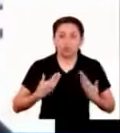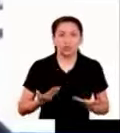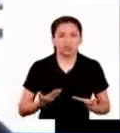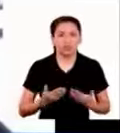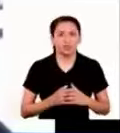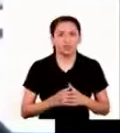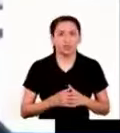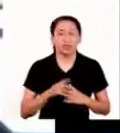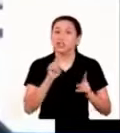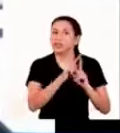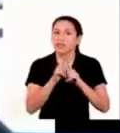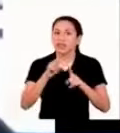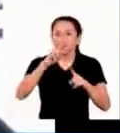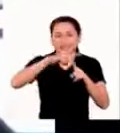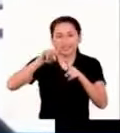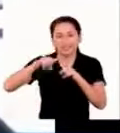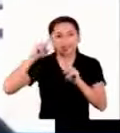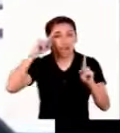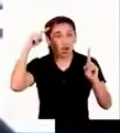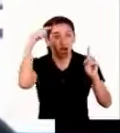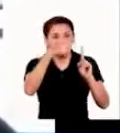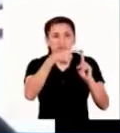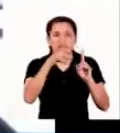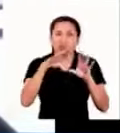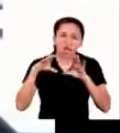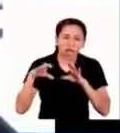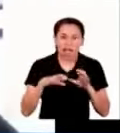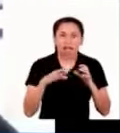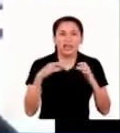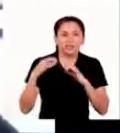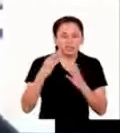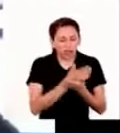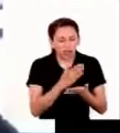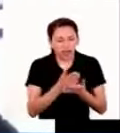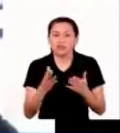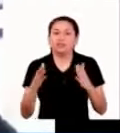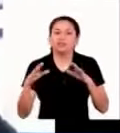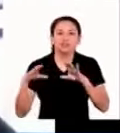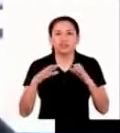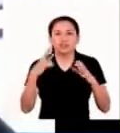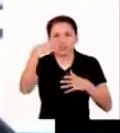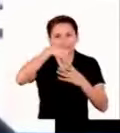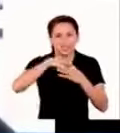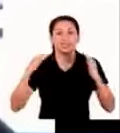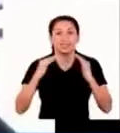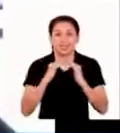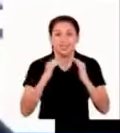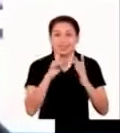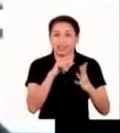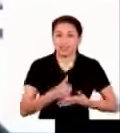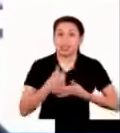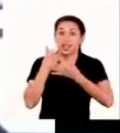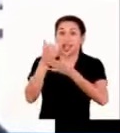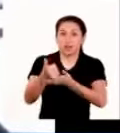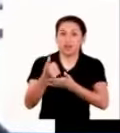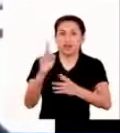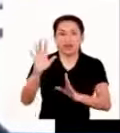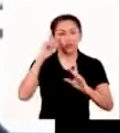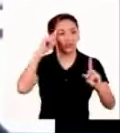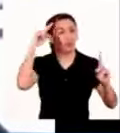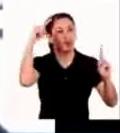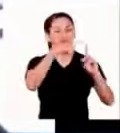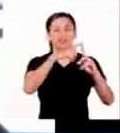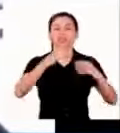establecer pequeñas metas y tener roles y funciones determinadas en casa ayudará a darle